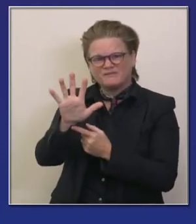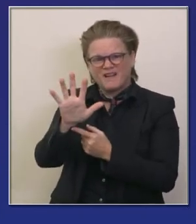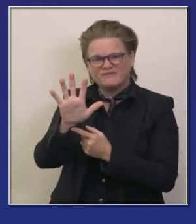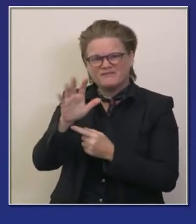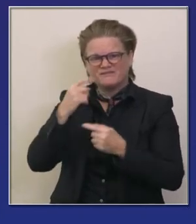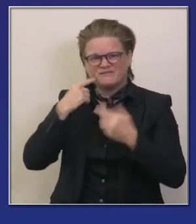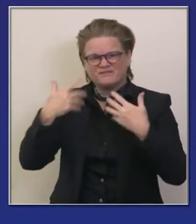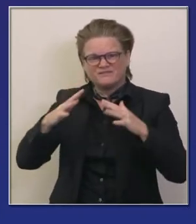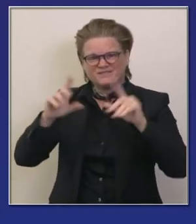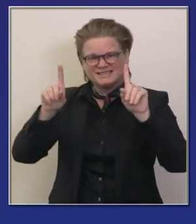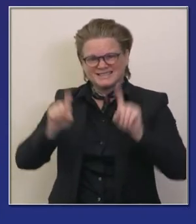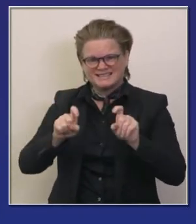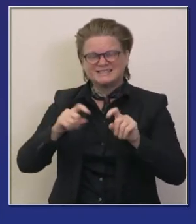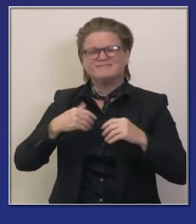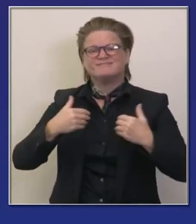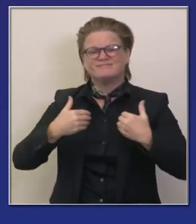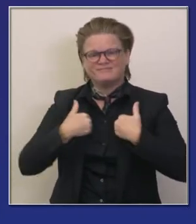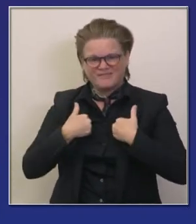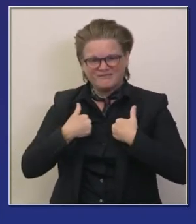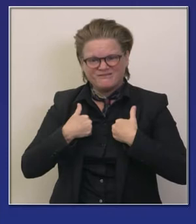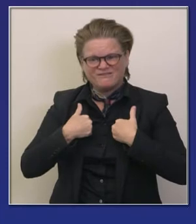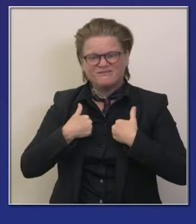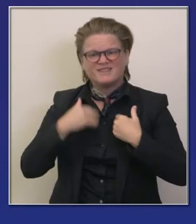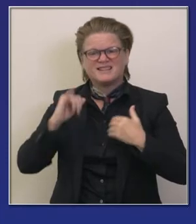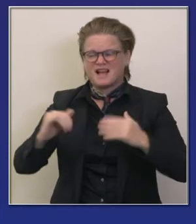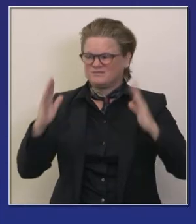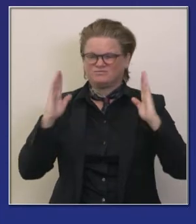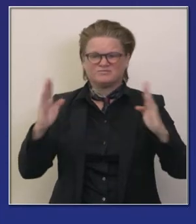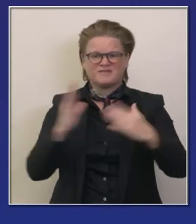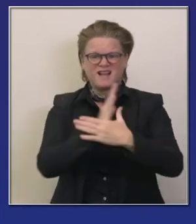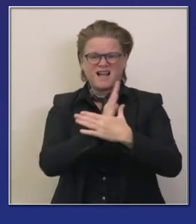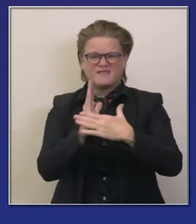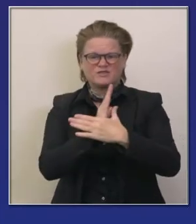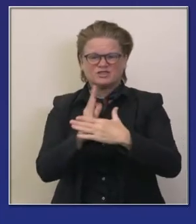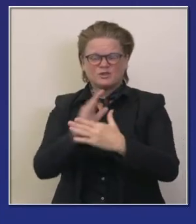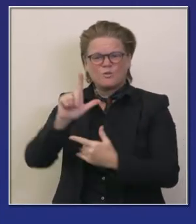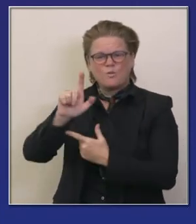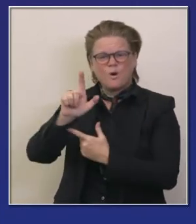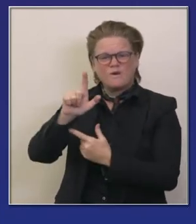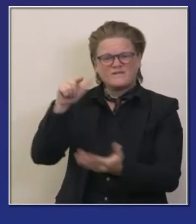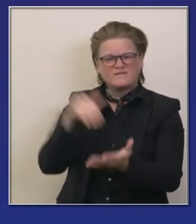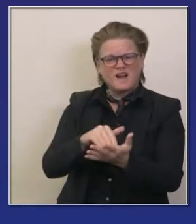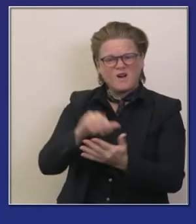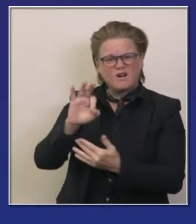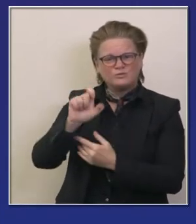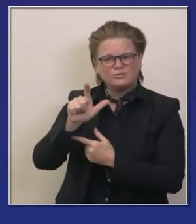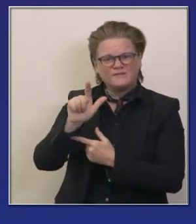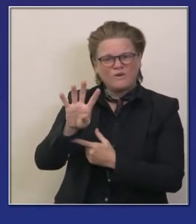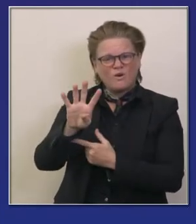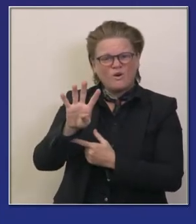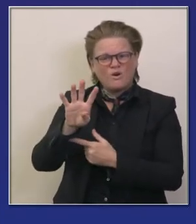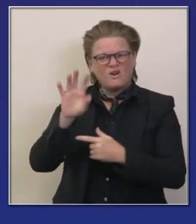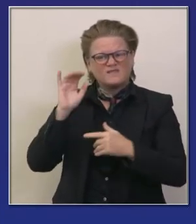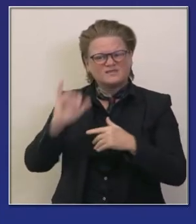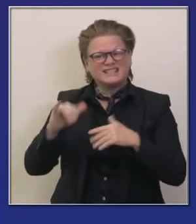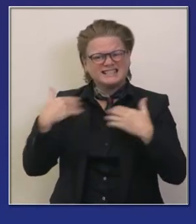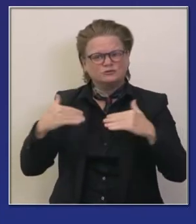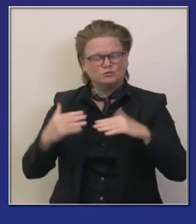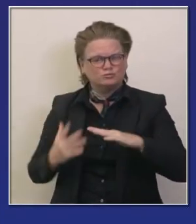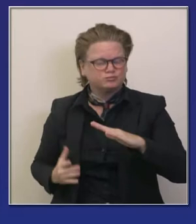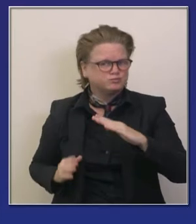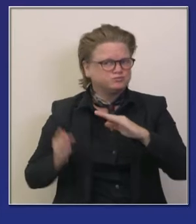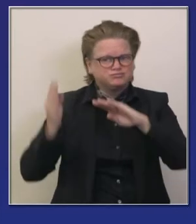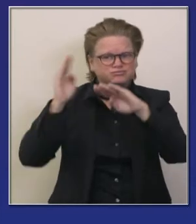días está a poco menos de 22 mil por día es una cifra considerablemente mayor de lo que hemos visto en el pasado